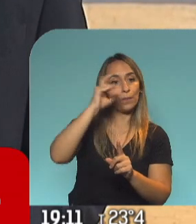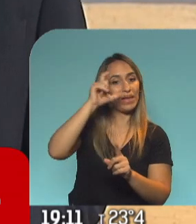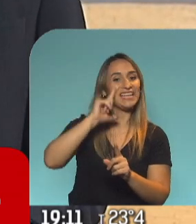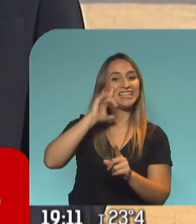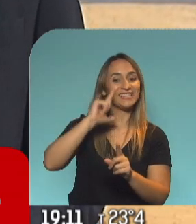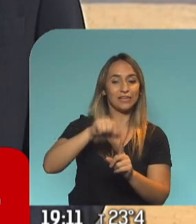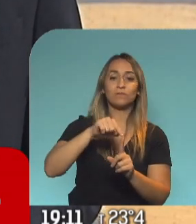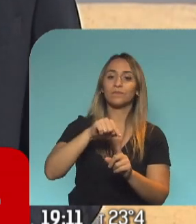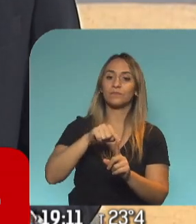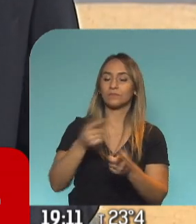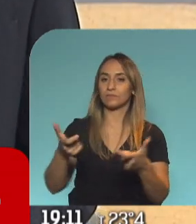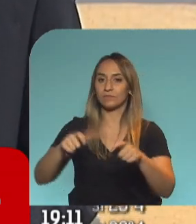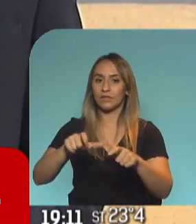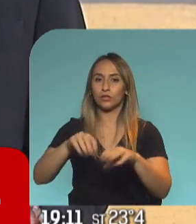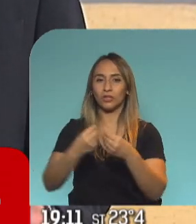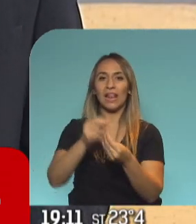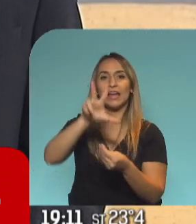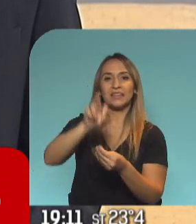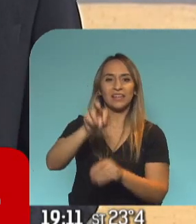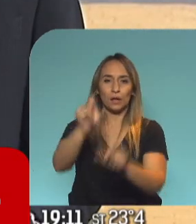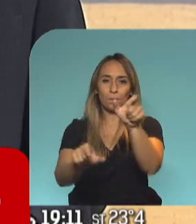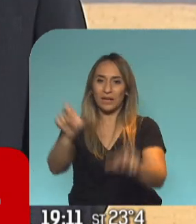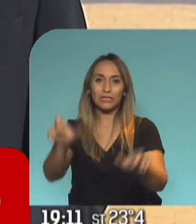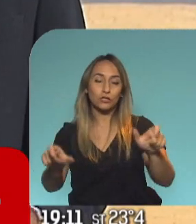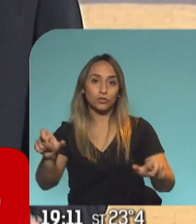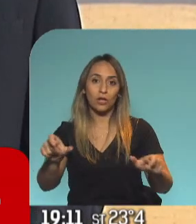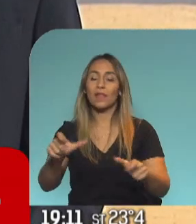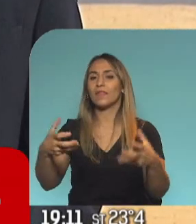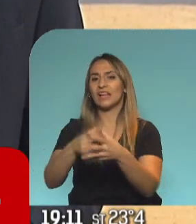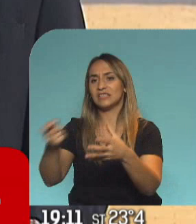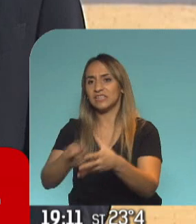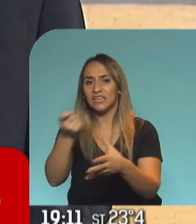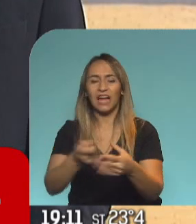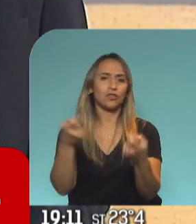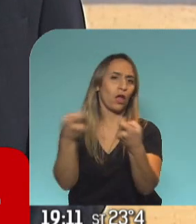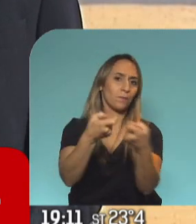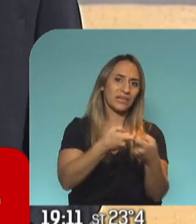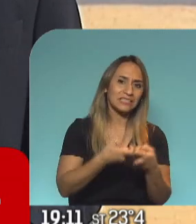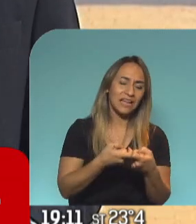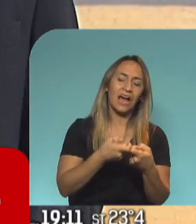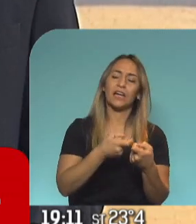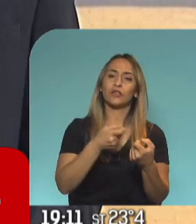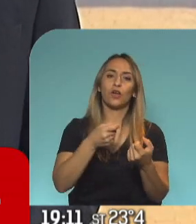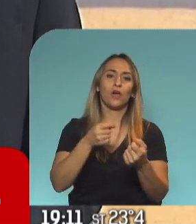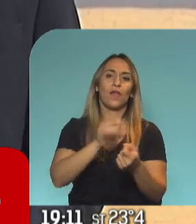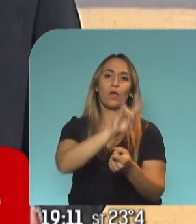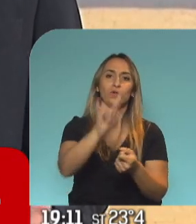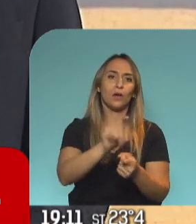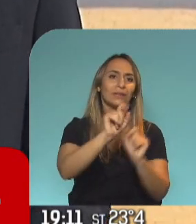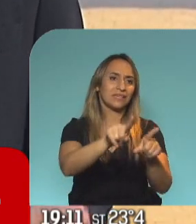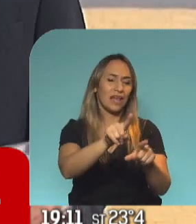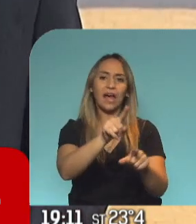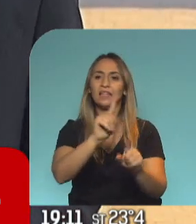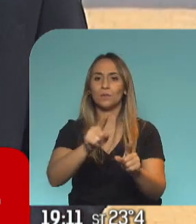compuesto por 30 integrantes, integrantes del sindicalismo, de los empresarios, del ámbito académico y